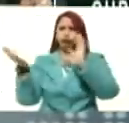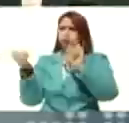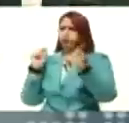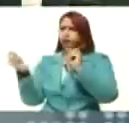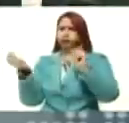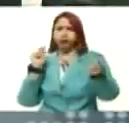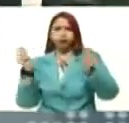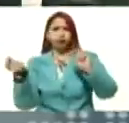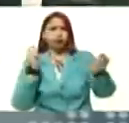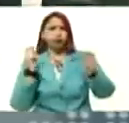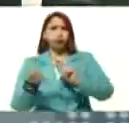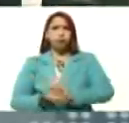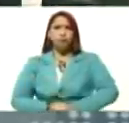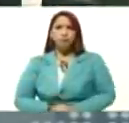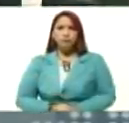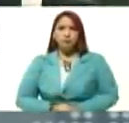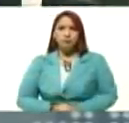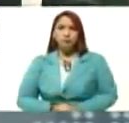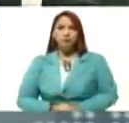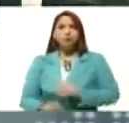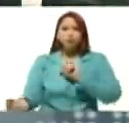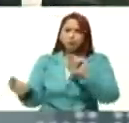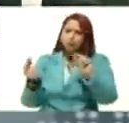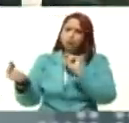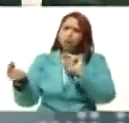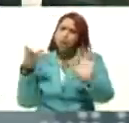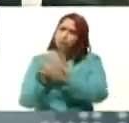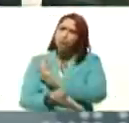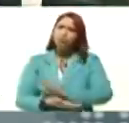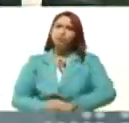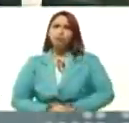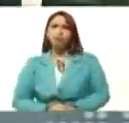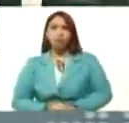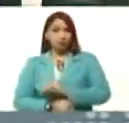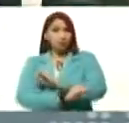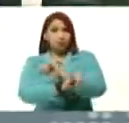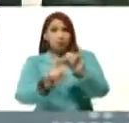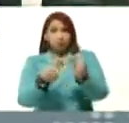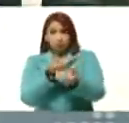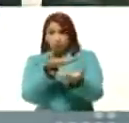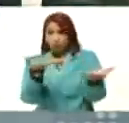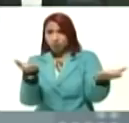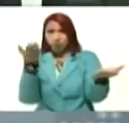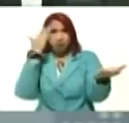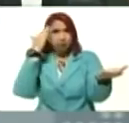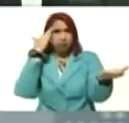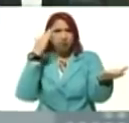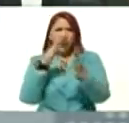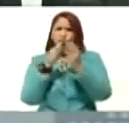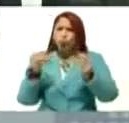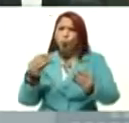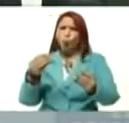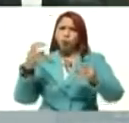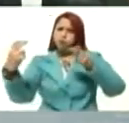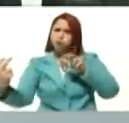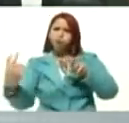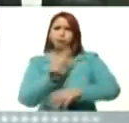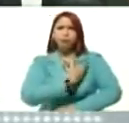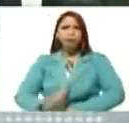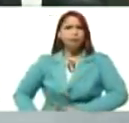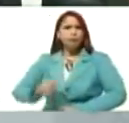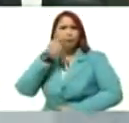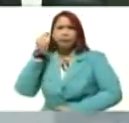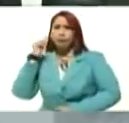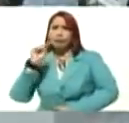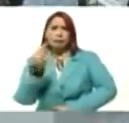conversando, dialogando, debatiendo. Y ya ustedes saben, pues, con todos los presidentes y presidentas, con todos